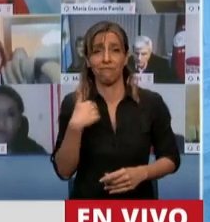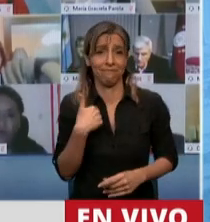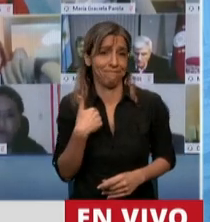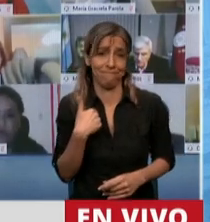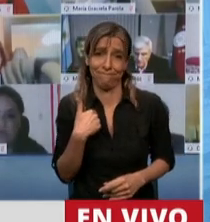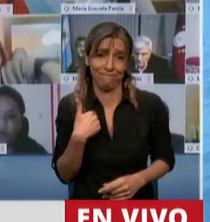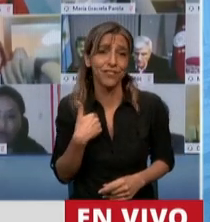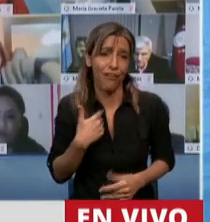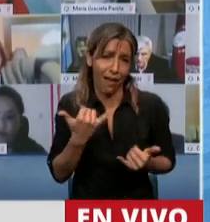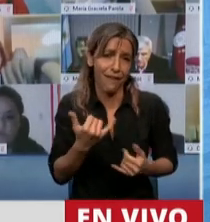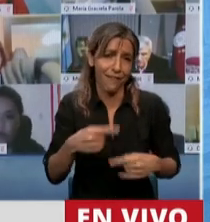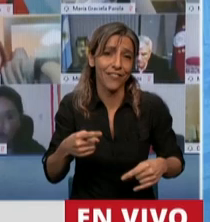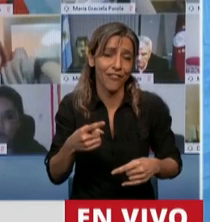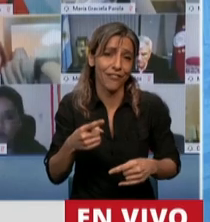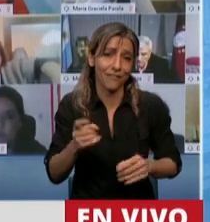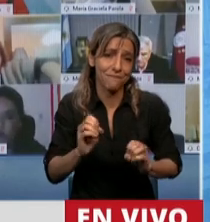un diputado